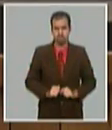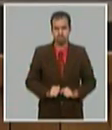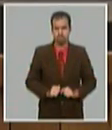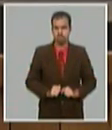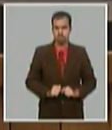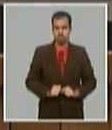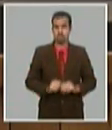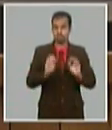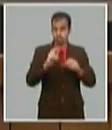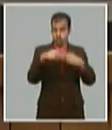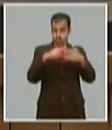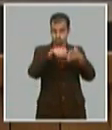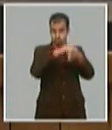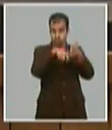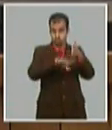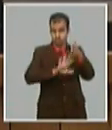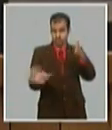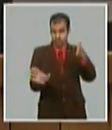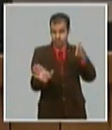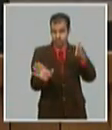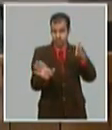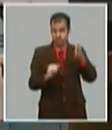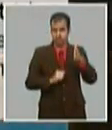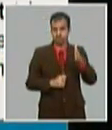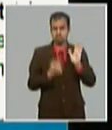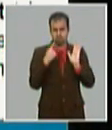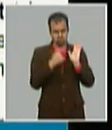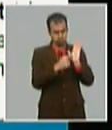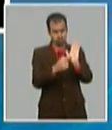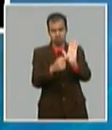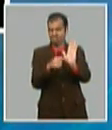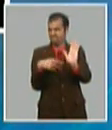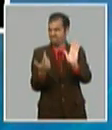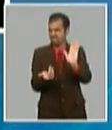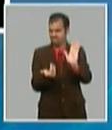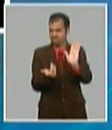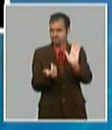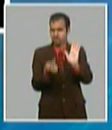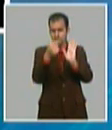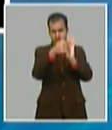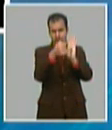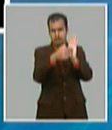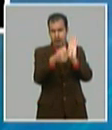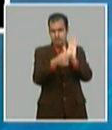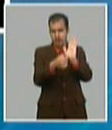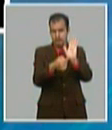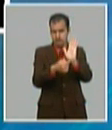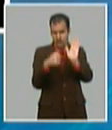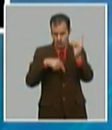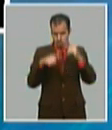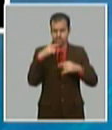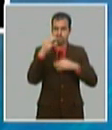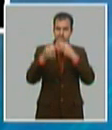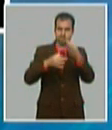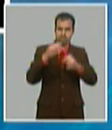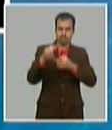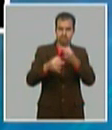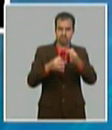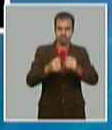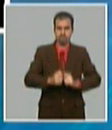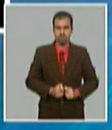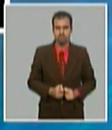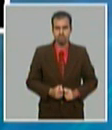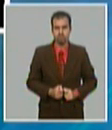se distinguen aspectos tales como la descentralización gradual